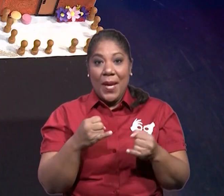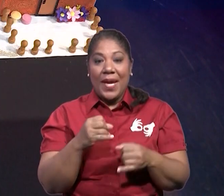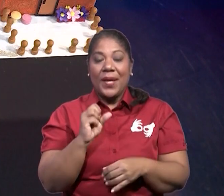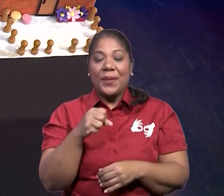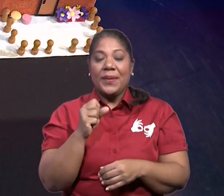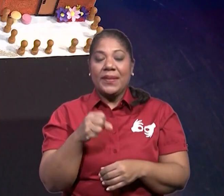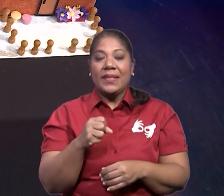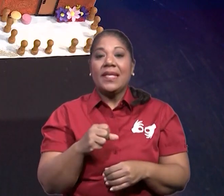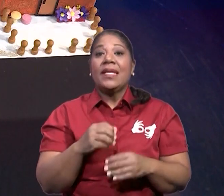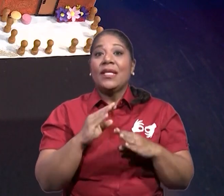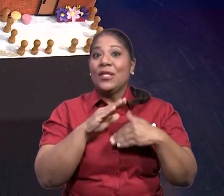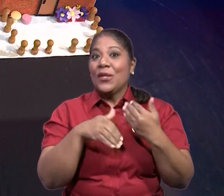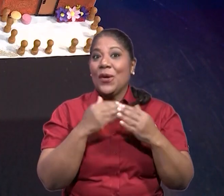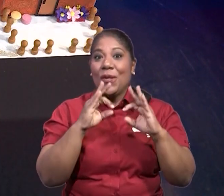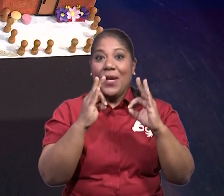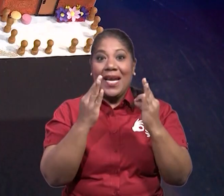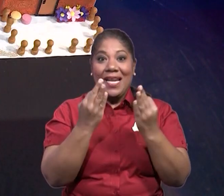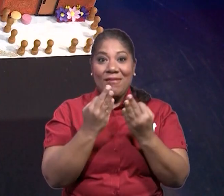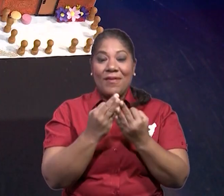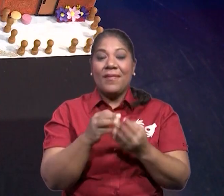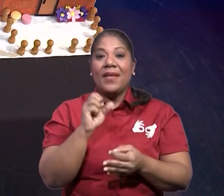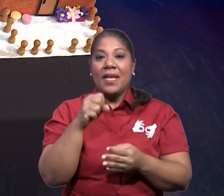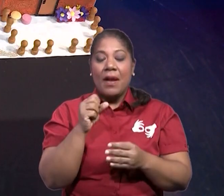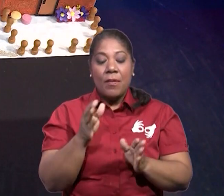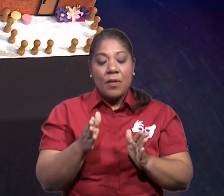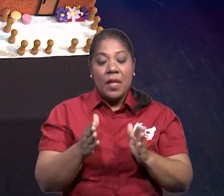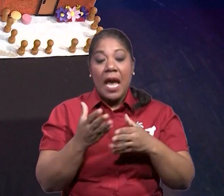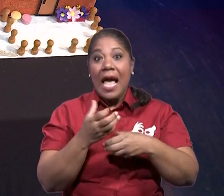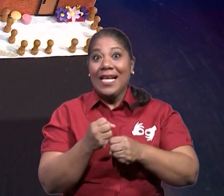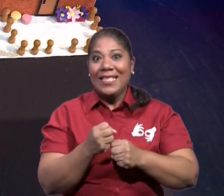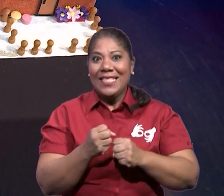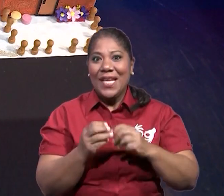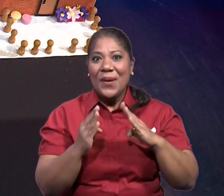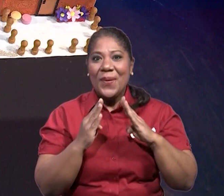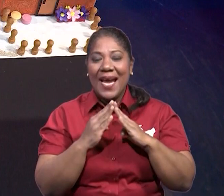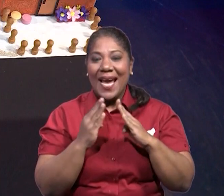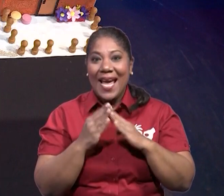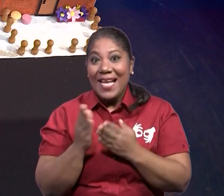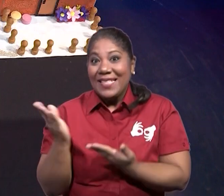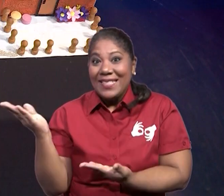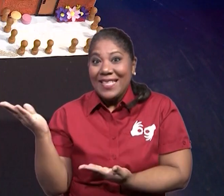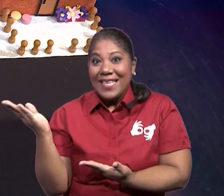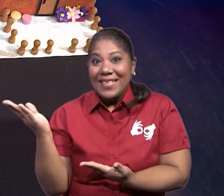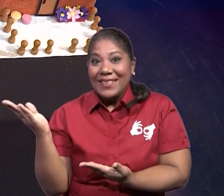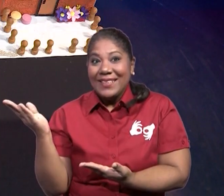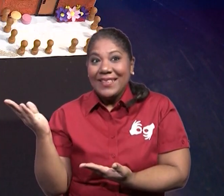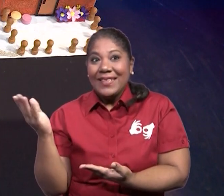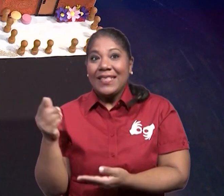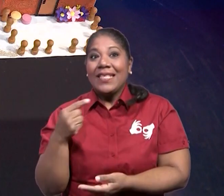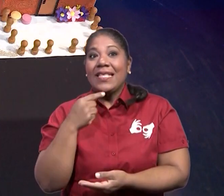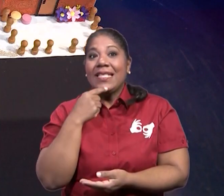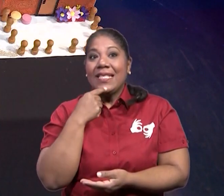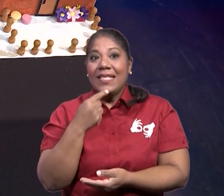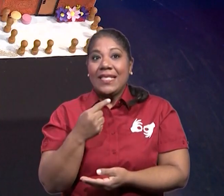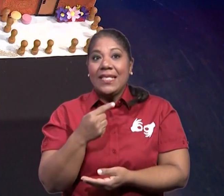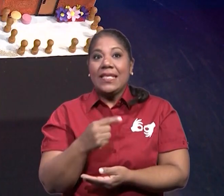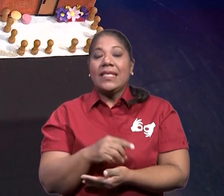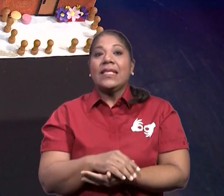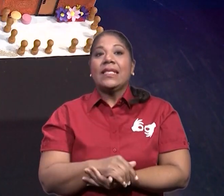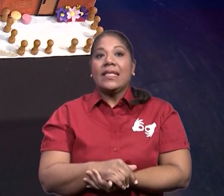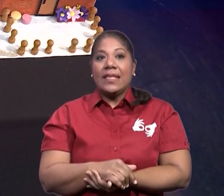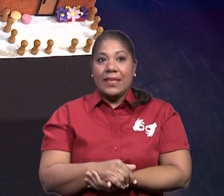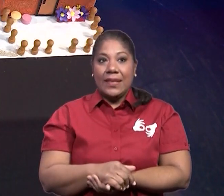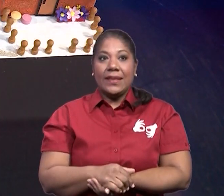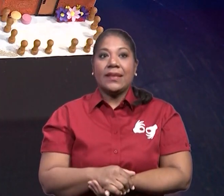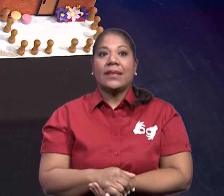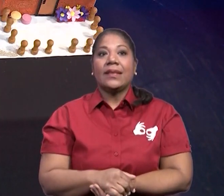Van a jugar y van a pasar donde está el material de cemento, casa